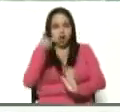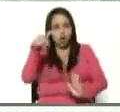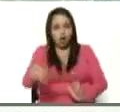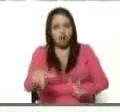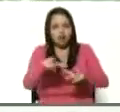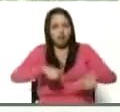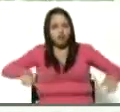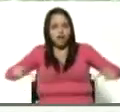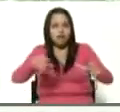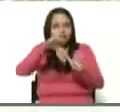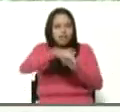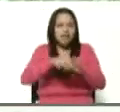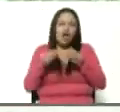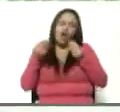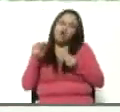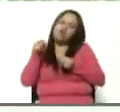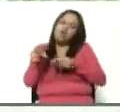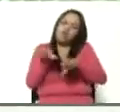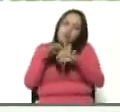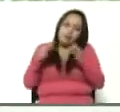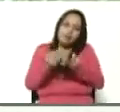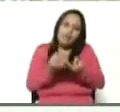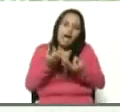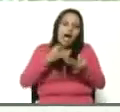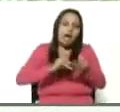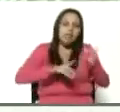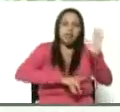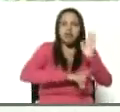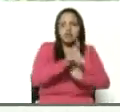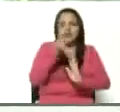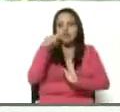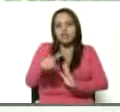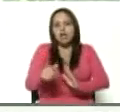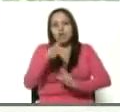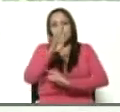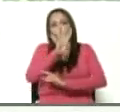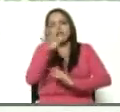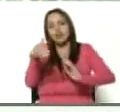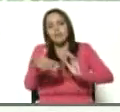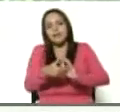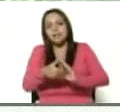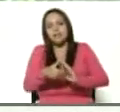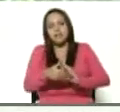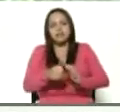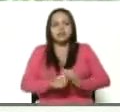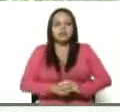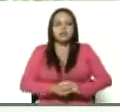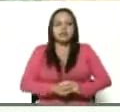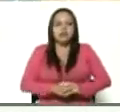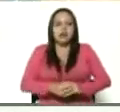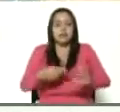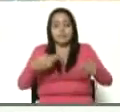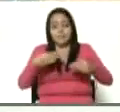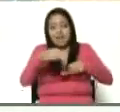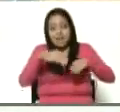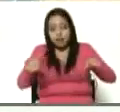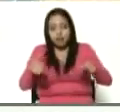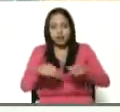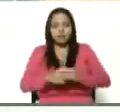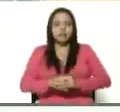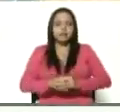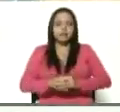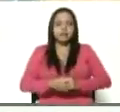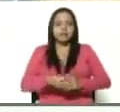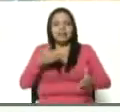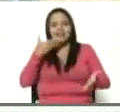productivo y cómo tu familia y tú van a desarrollar estas 4.000 metros cuadrados? Gracias, presidente, gracias a todas las